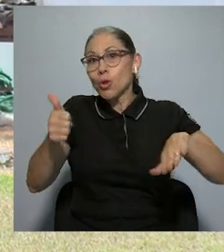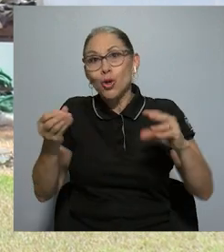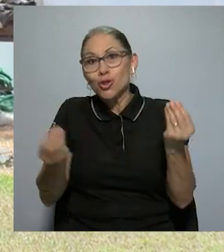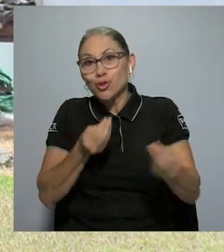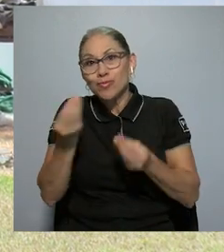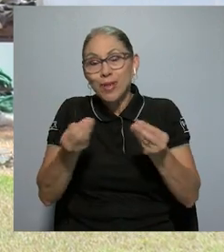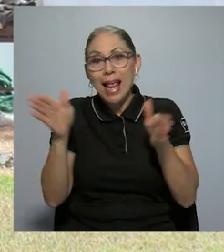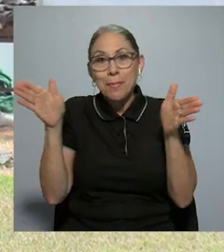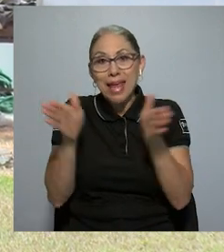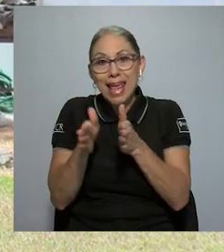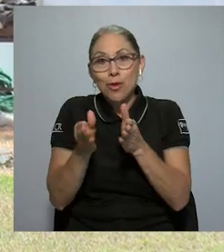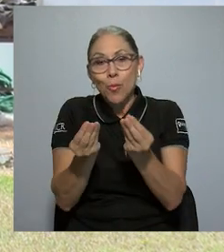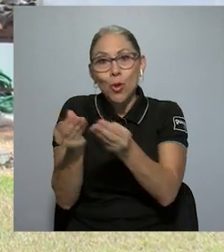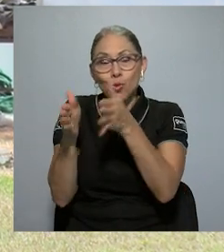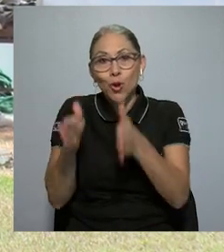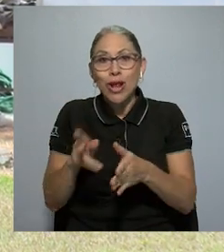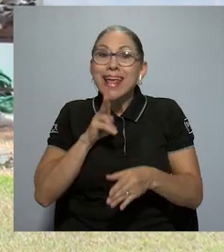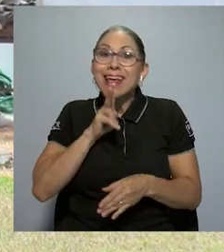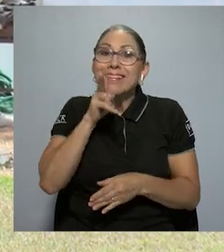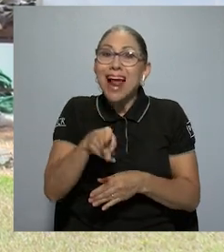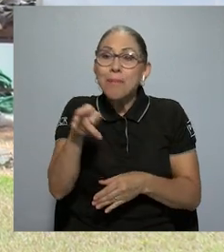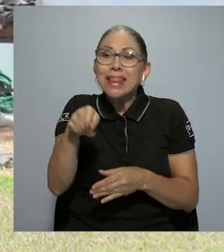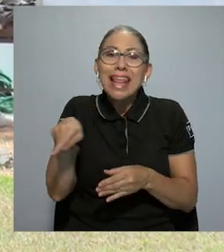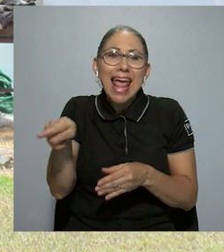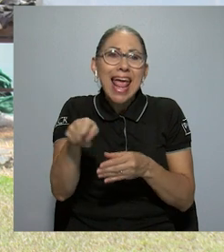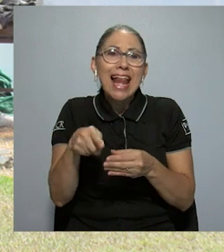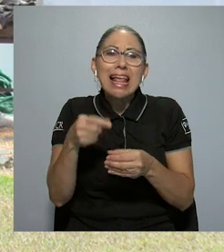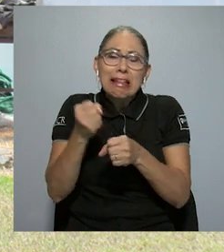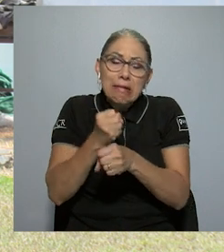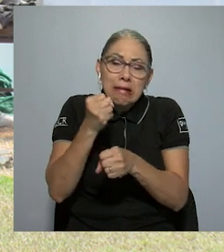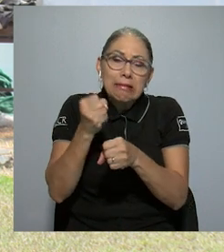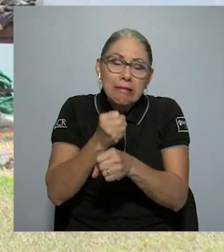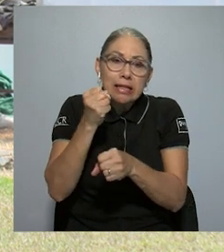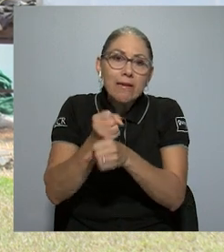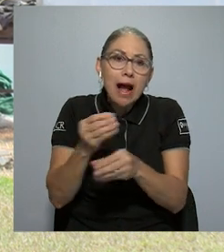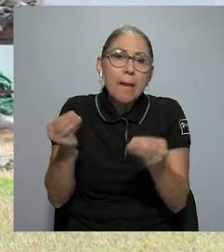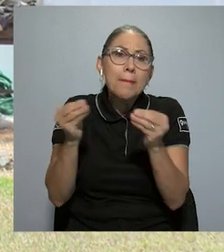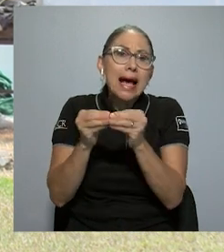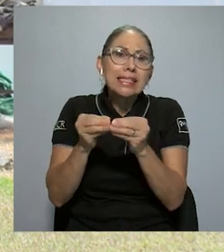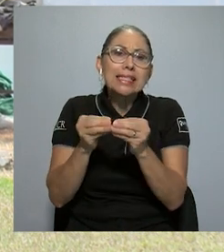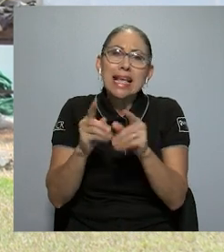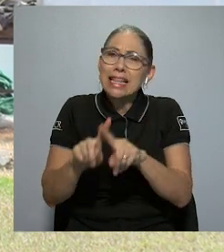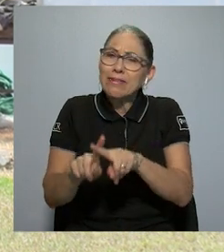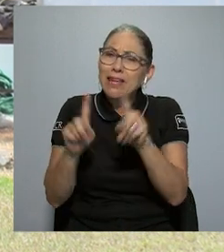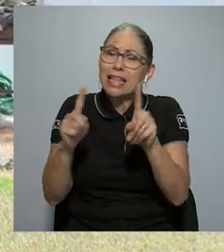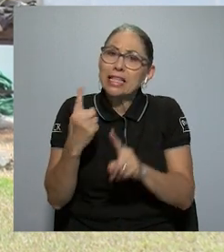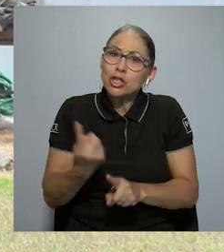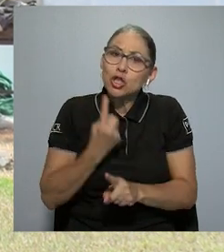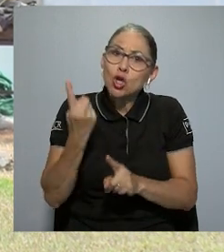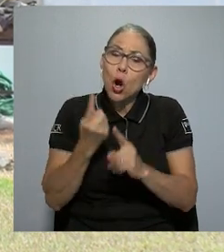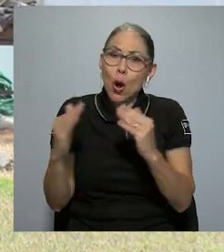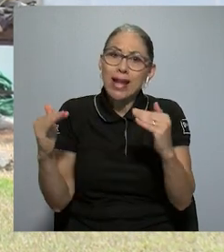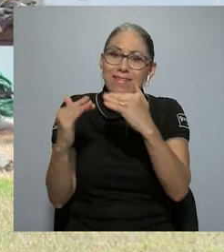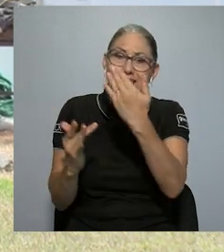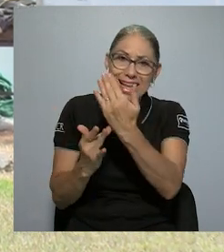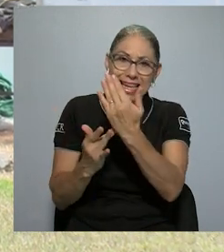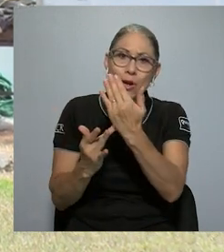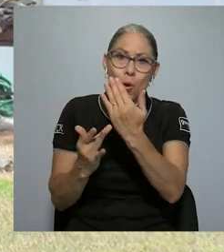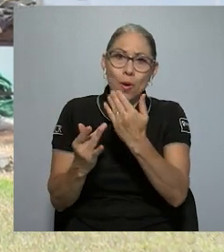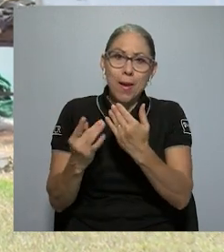nada por medio, el pequeño productor, que realmente tiene una producción muy empírica y está generalmente muy solo a nivel técnico,